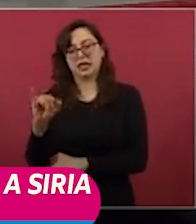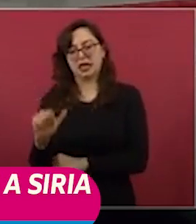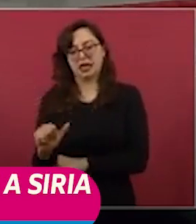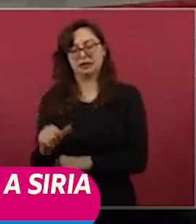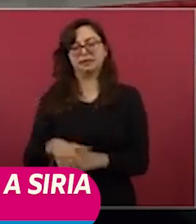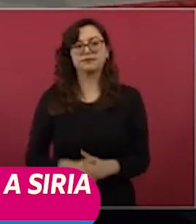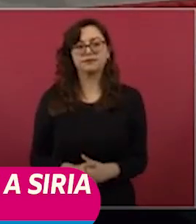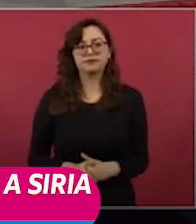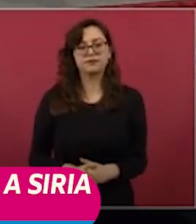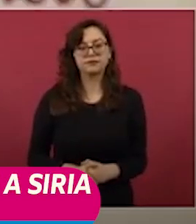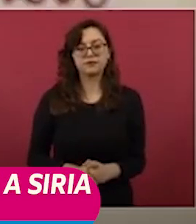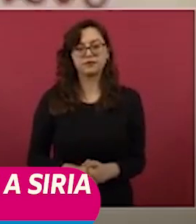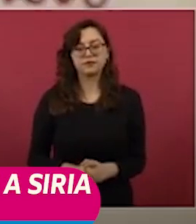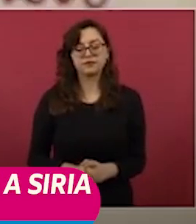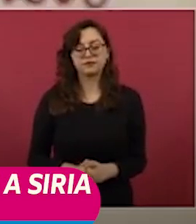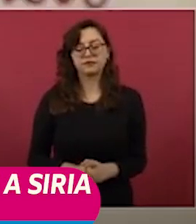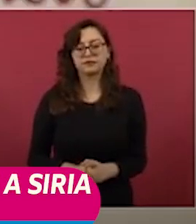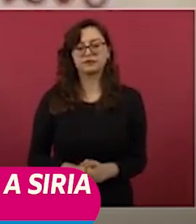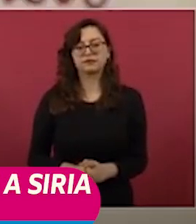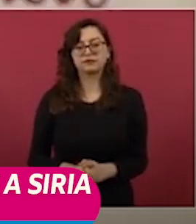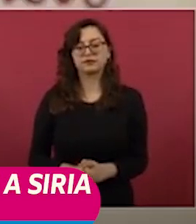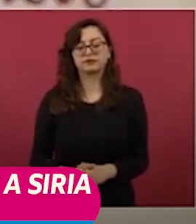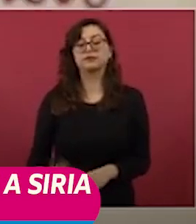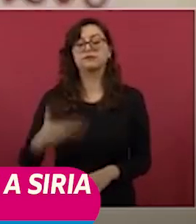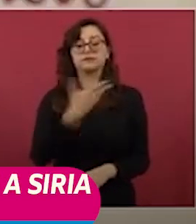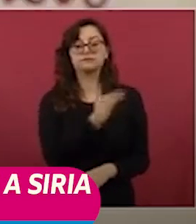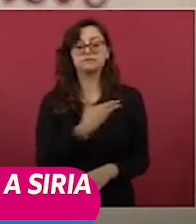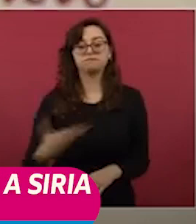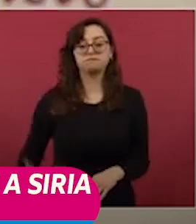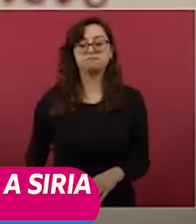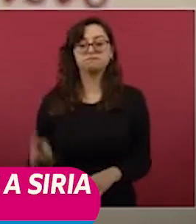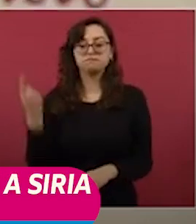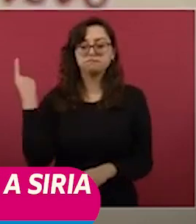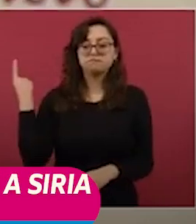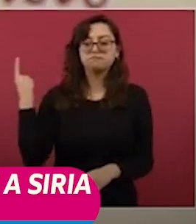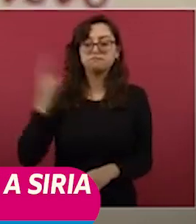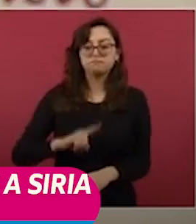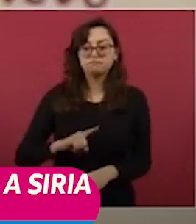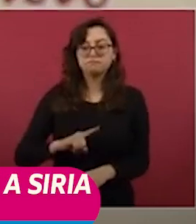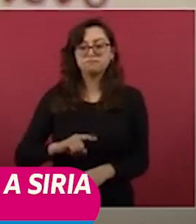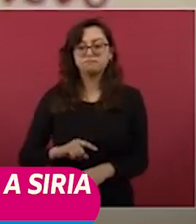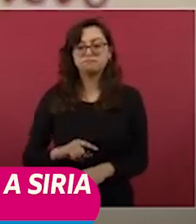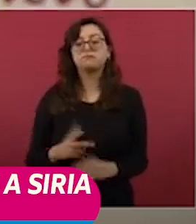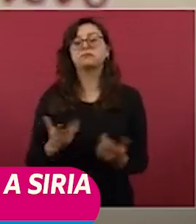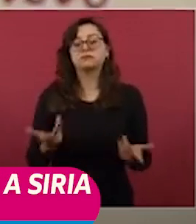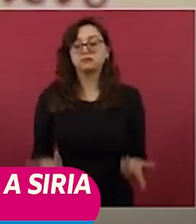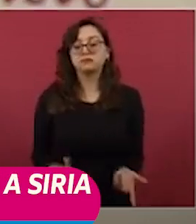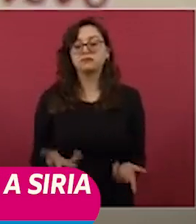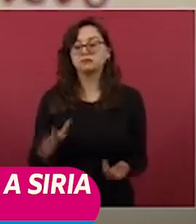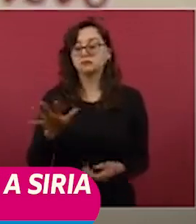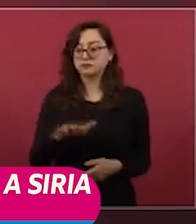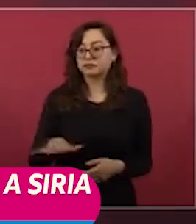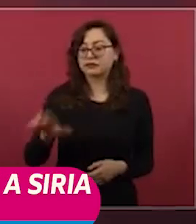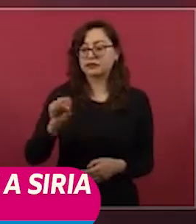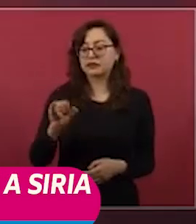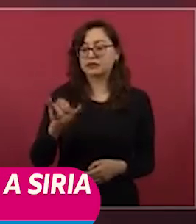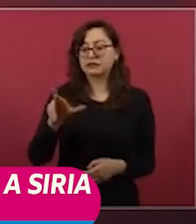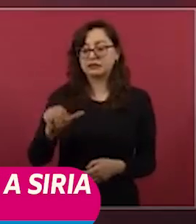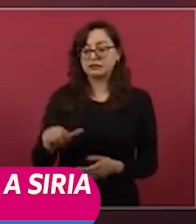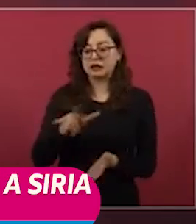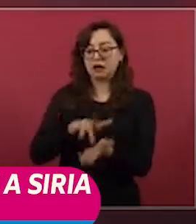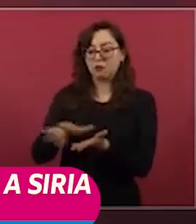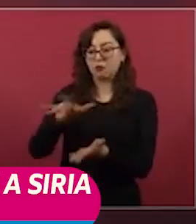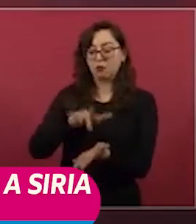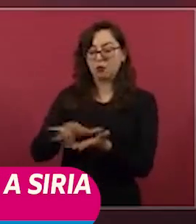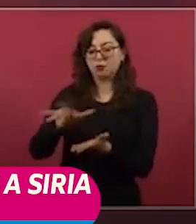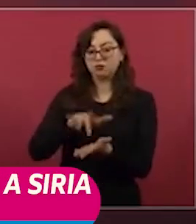Nos ha instruido el señor presidente que en lo relativo al apoyo a Siria se